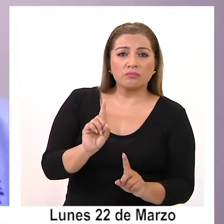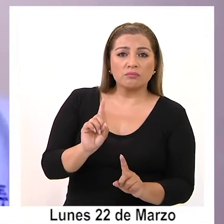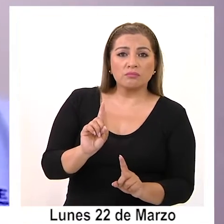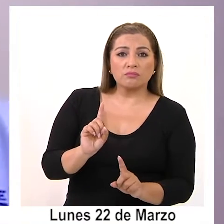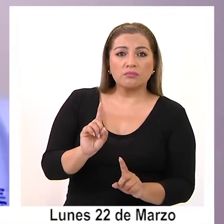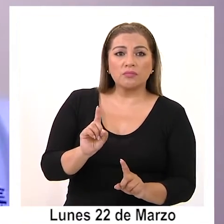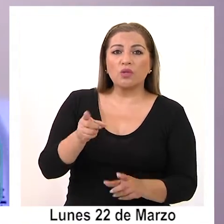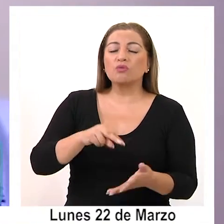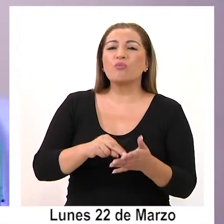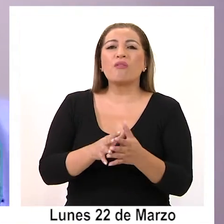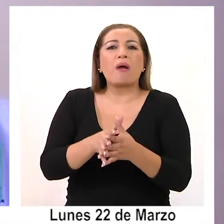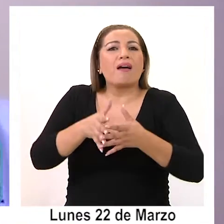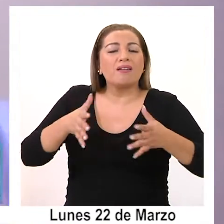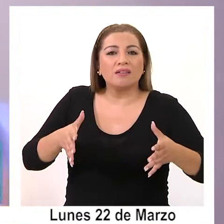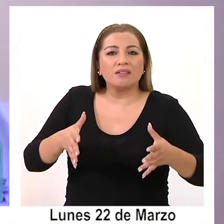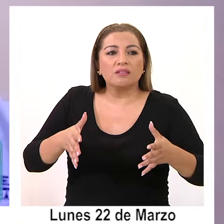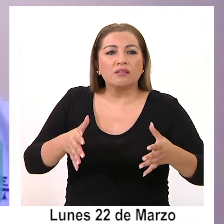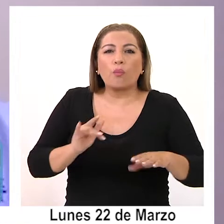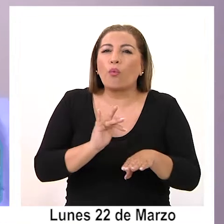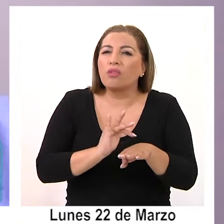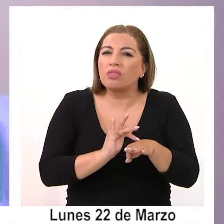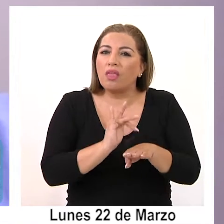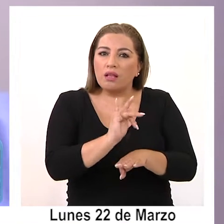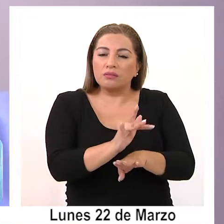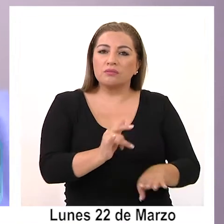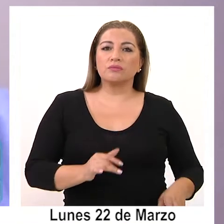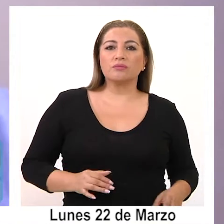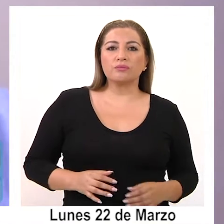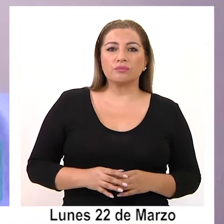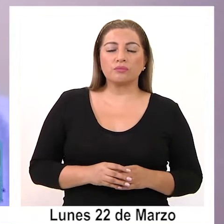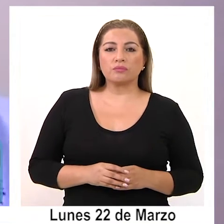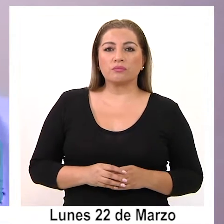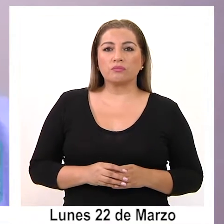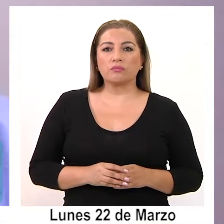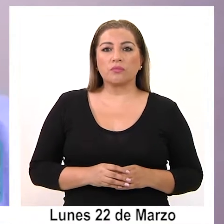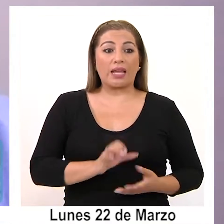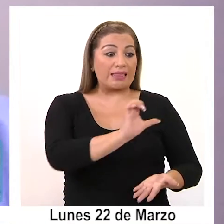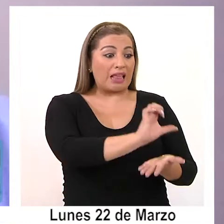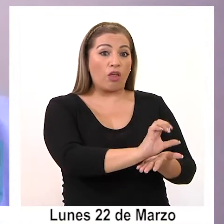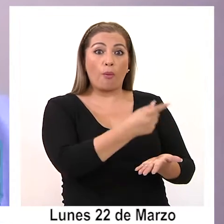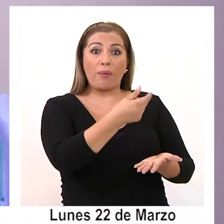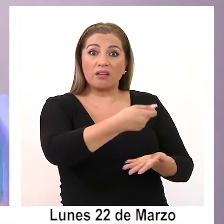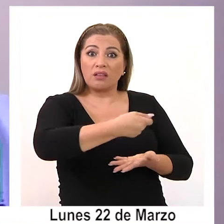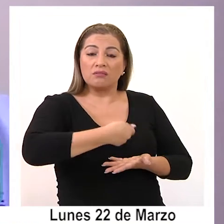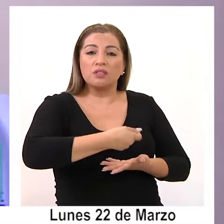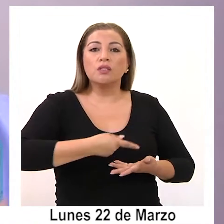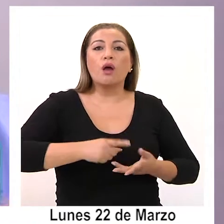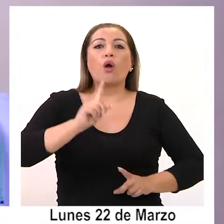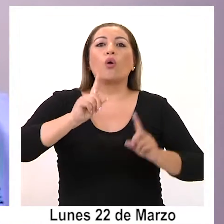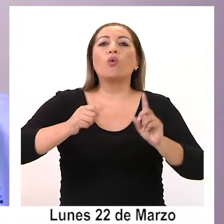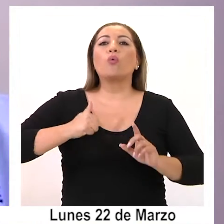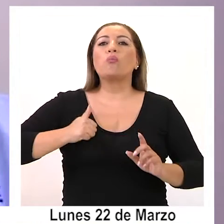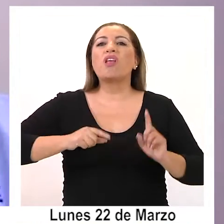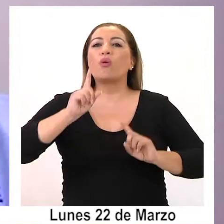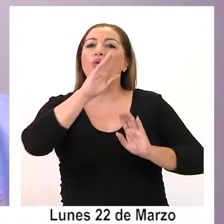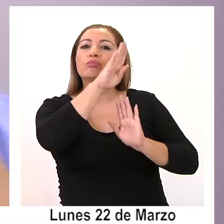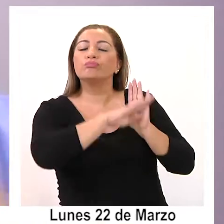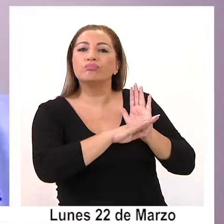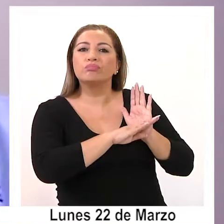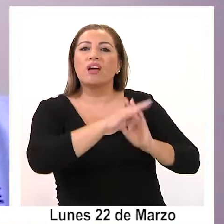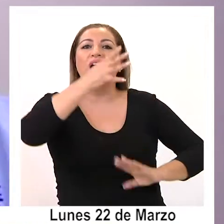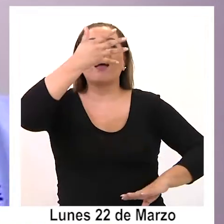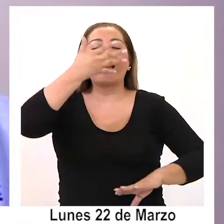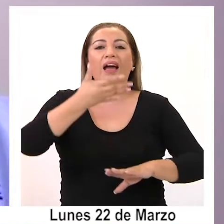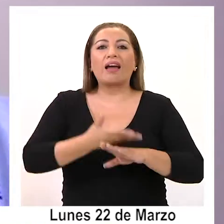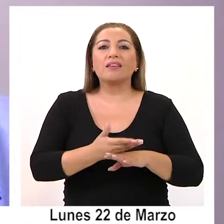sino que es un problema mayor que es un poco sensible, porque con plata del Estado se tienen que cumplir ciertos parámetros, y están